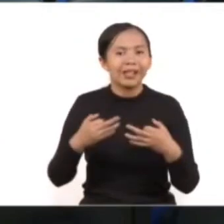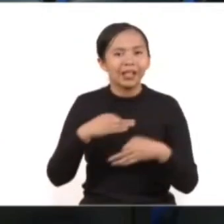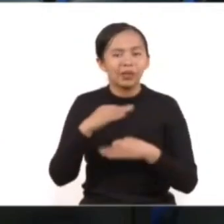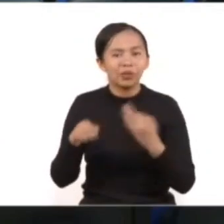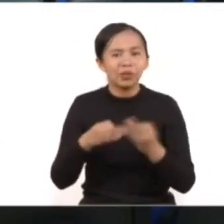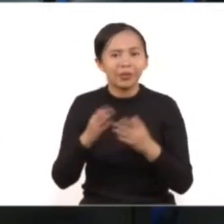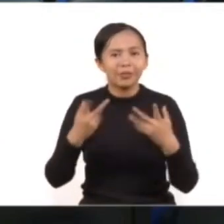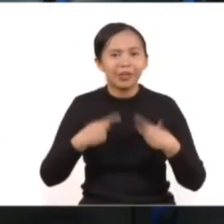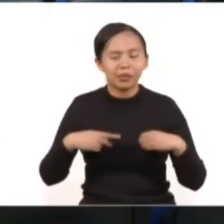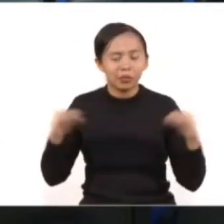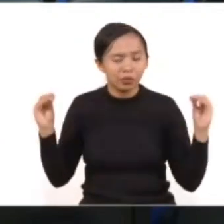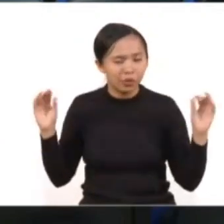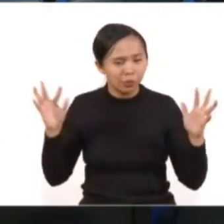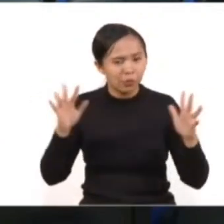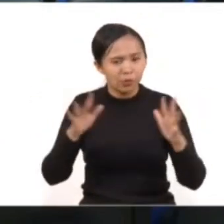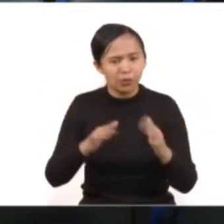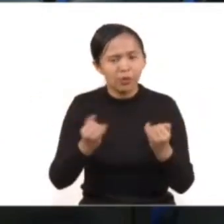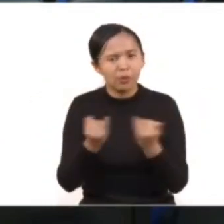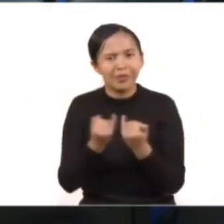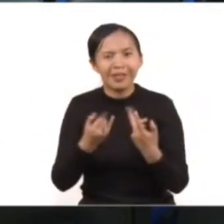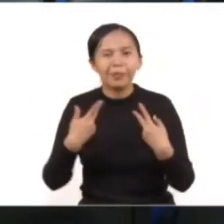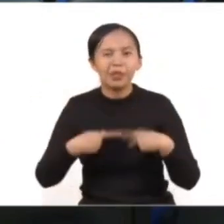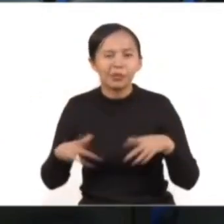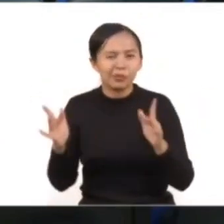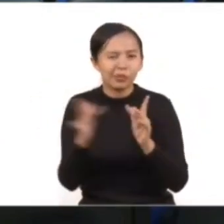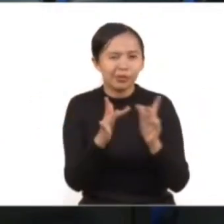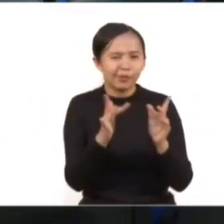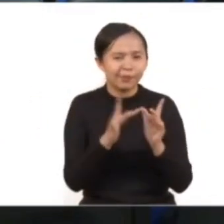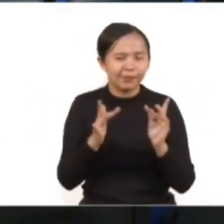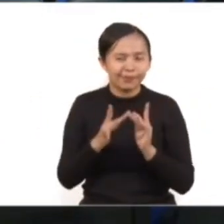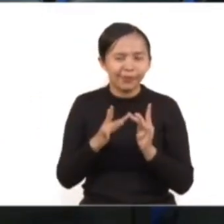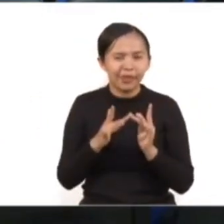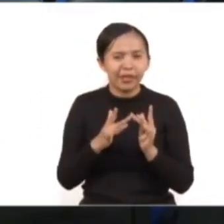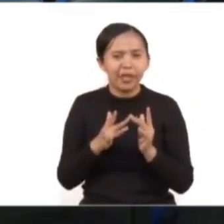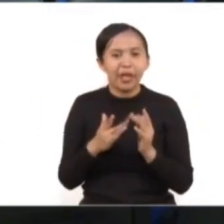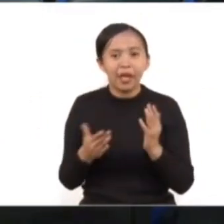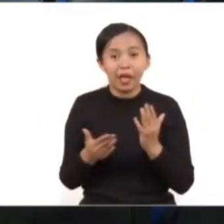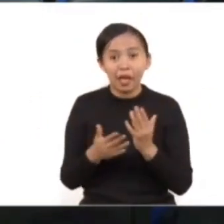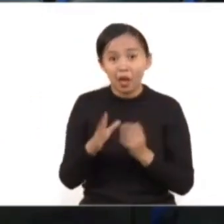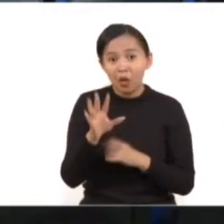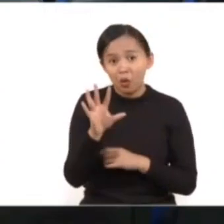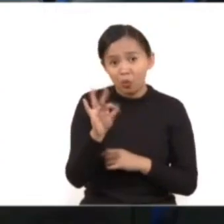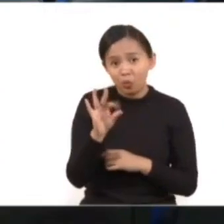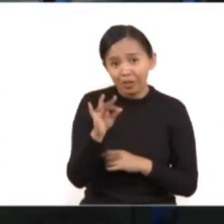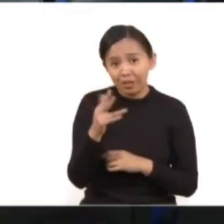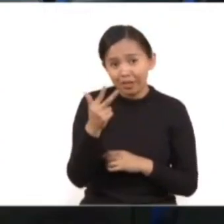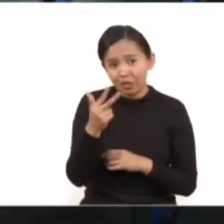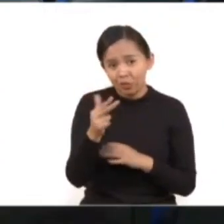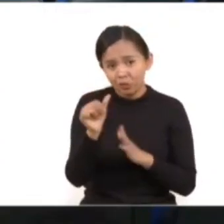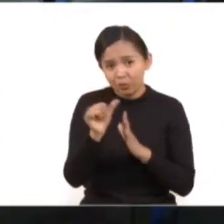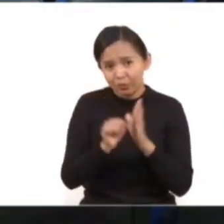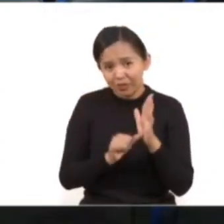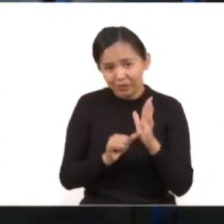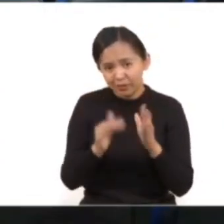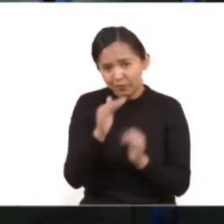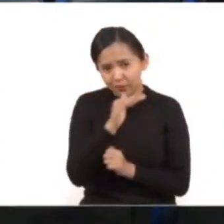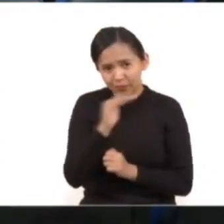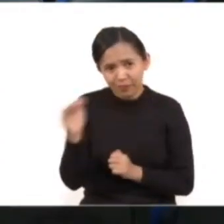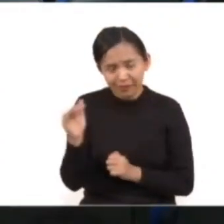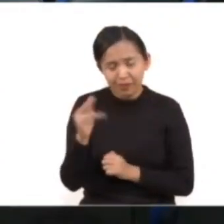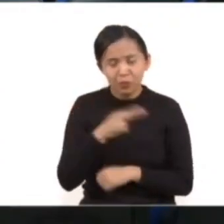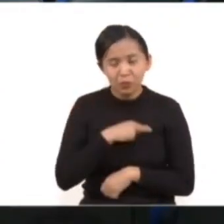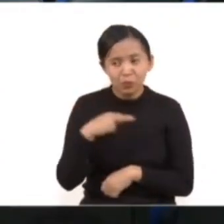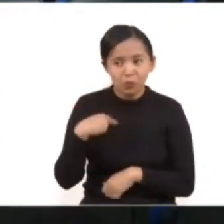presencial y también digital. Me parece que lo que hemos visto en estos 48 meses y medio no tiene